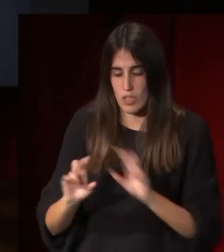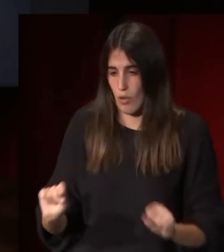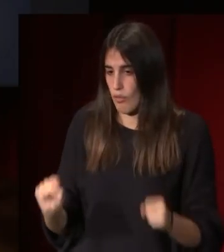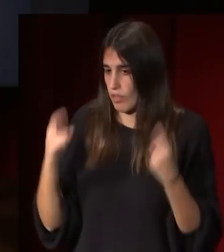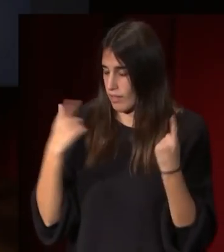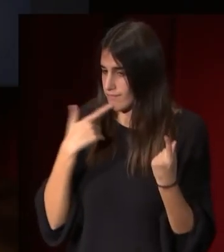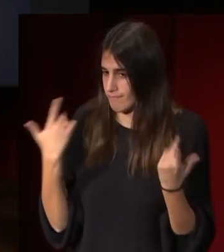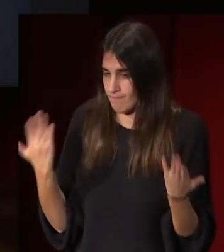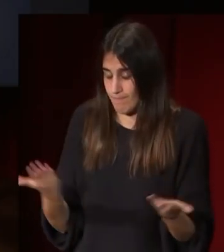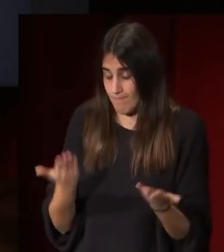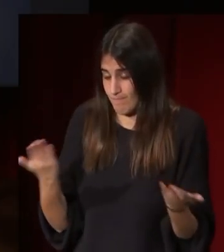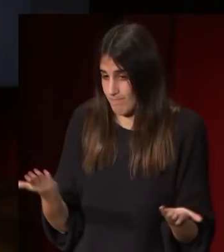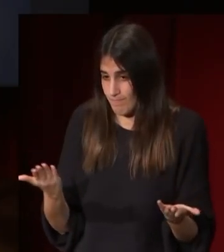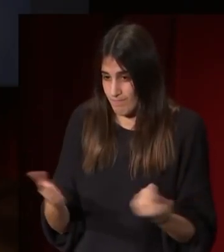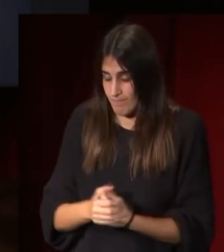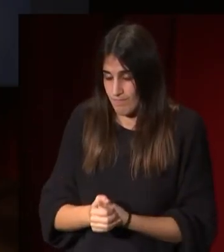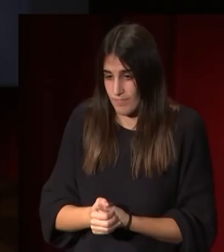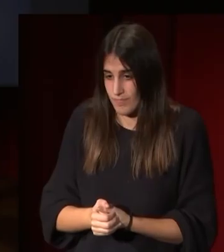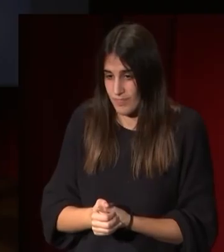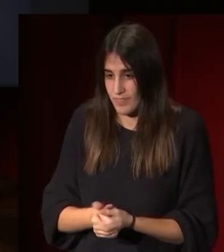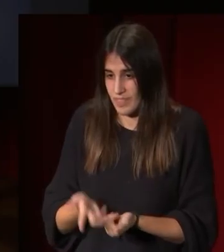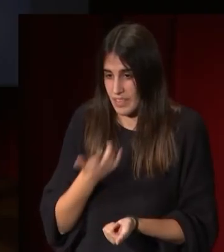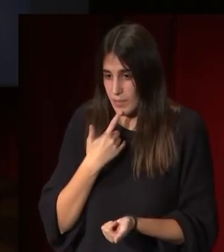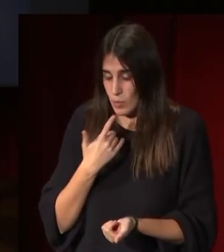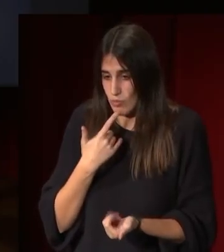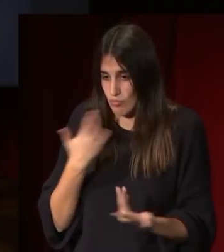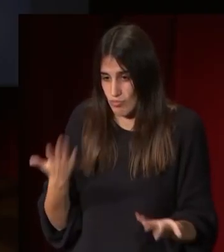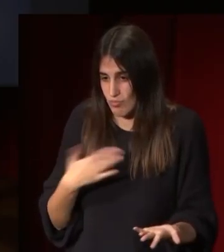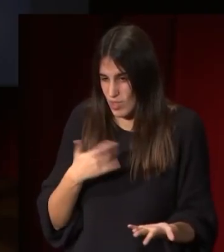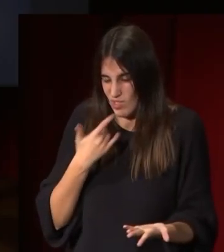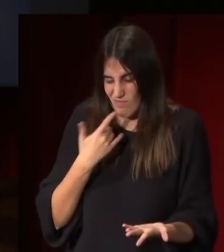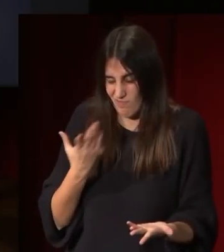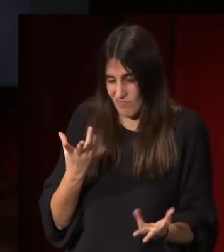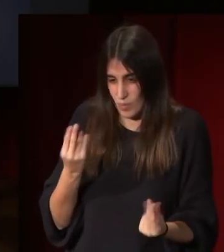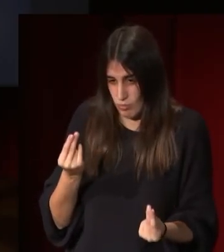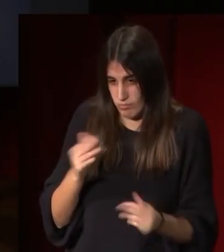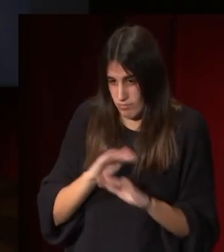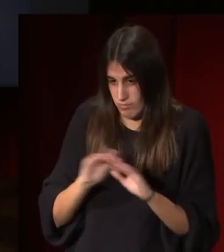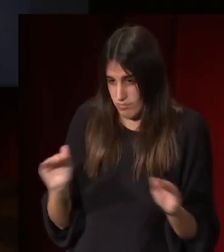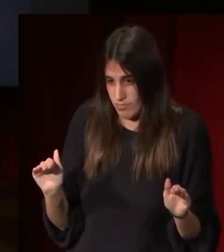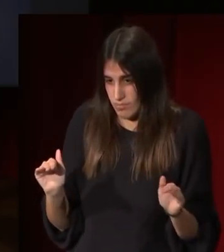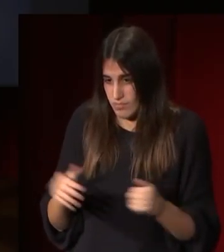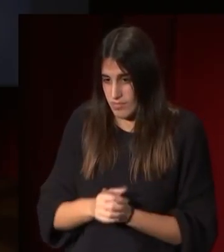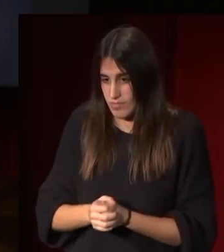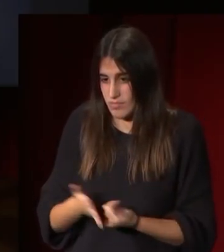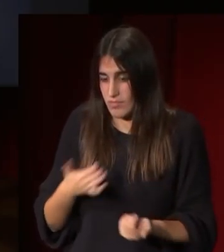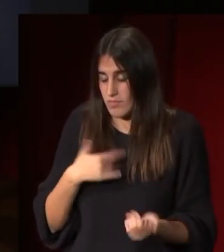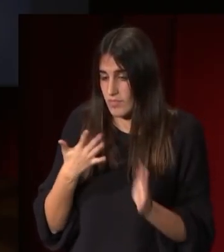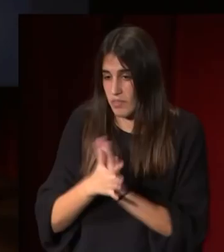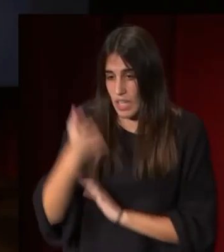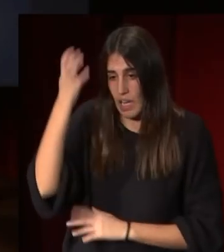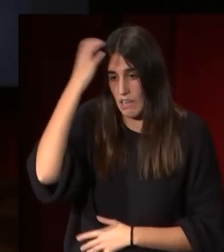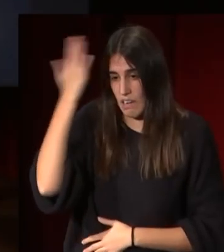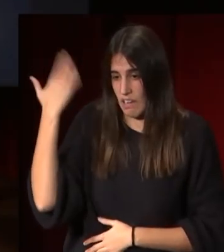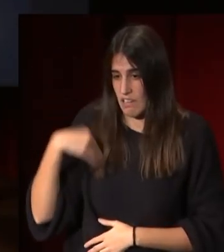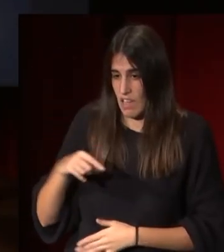y digamos que muy distante la respuesta era el rey tiene escultores